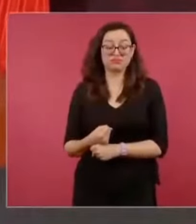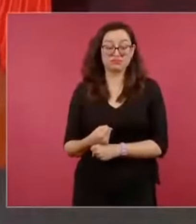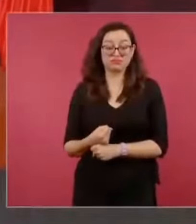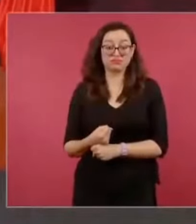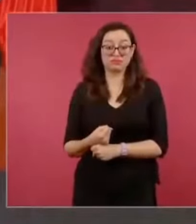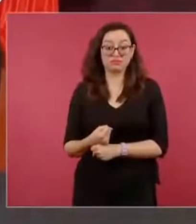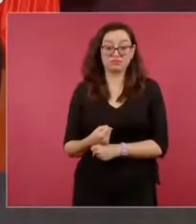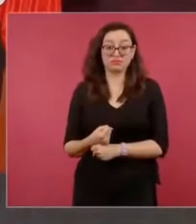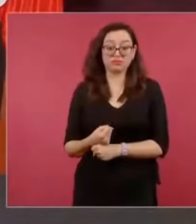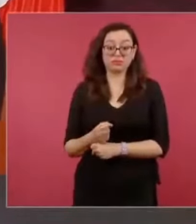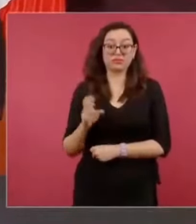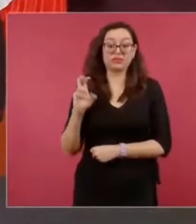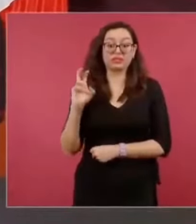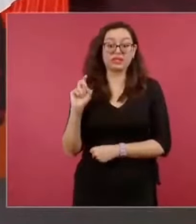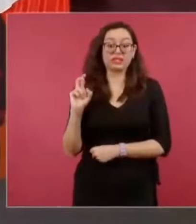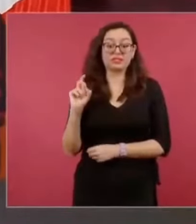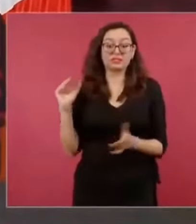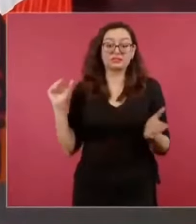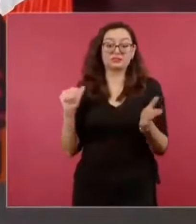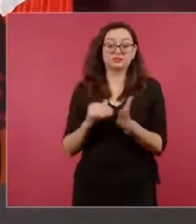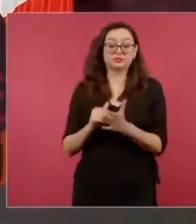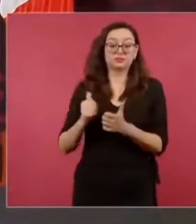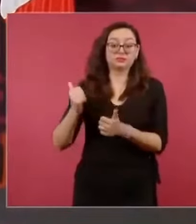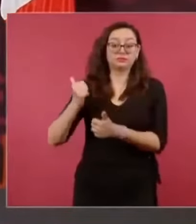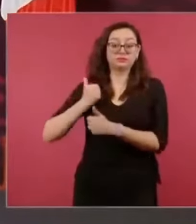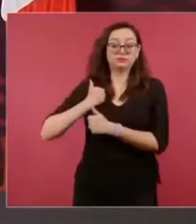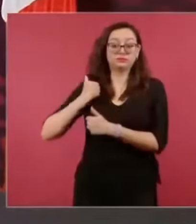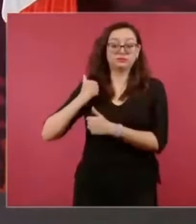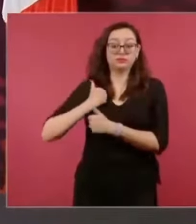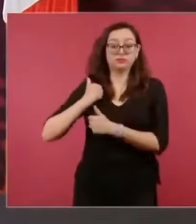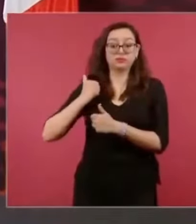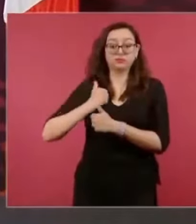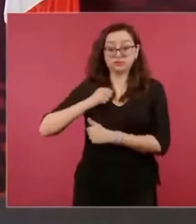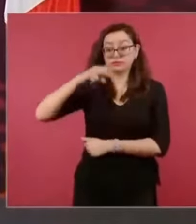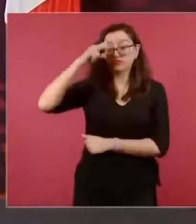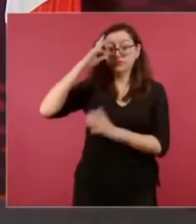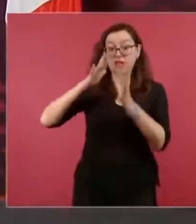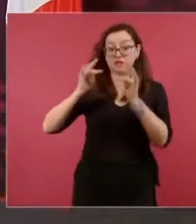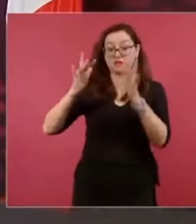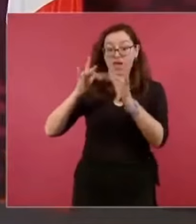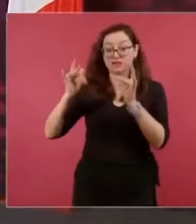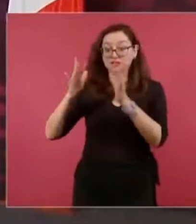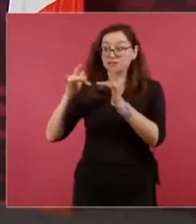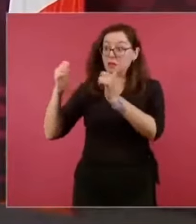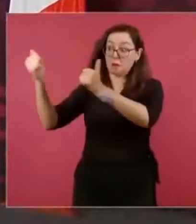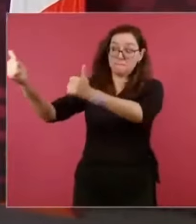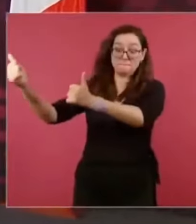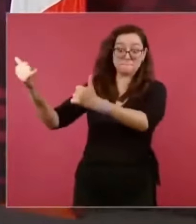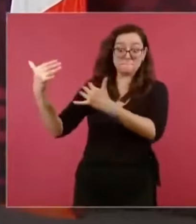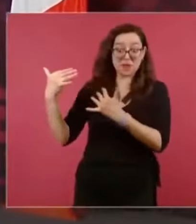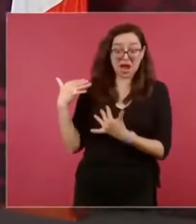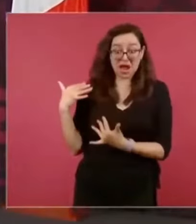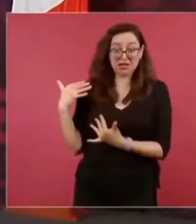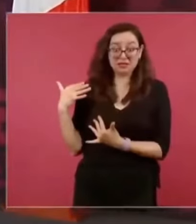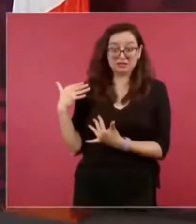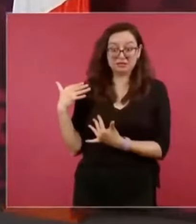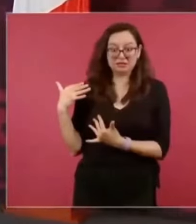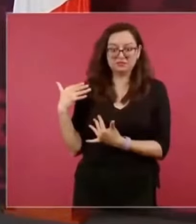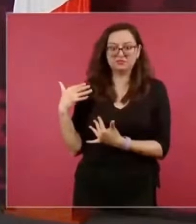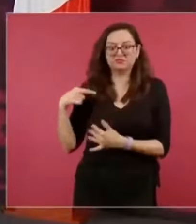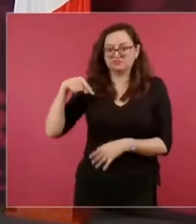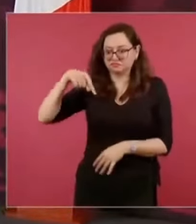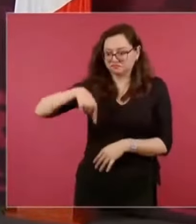30 mil soldados franceses y el pueblo